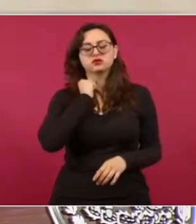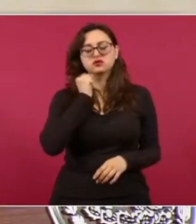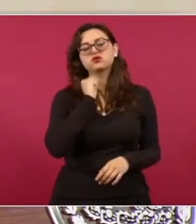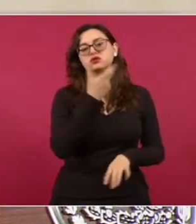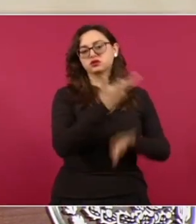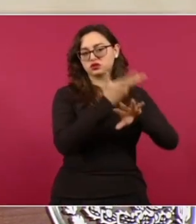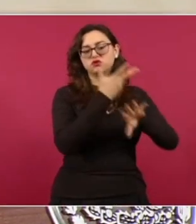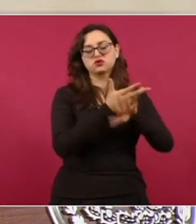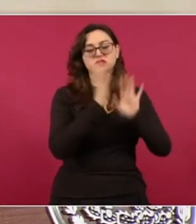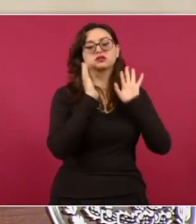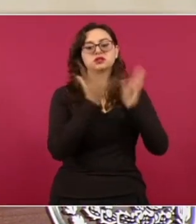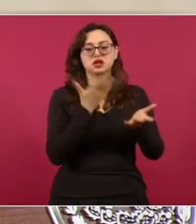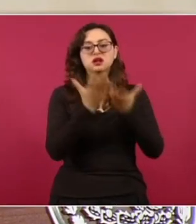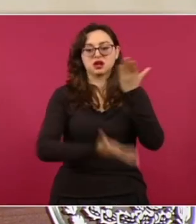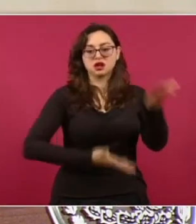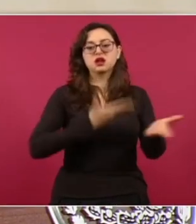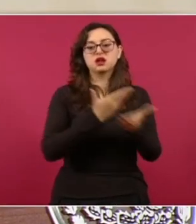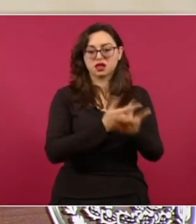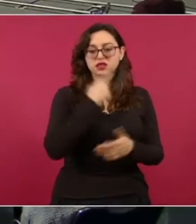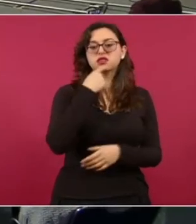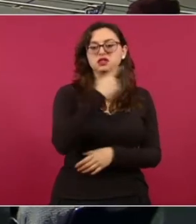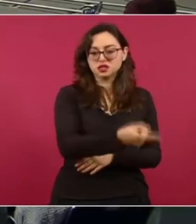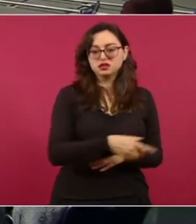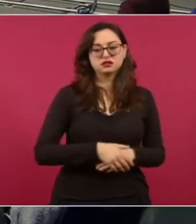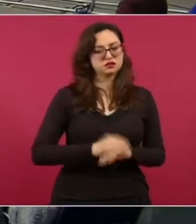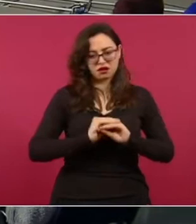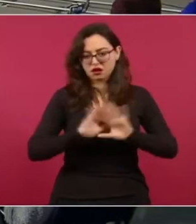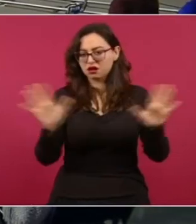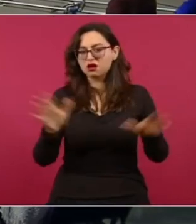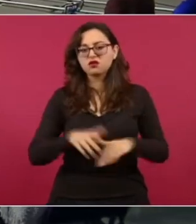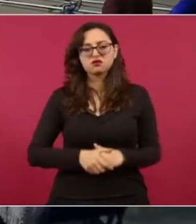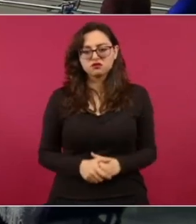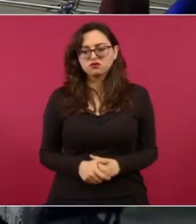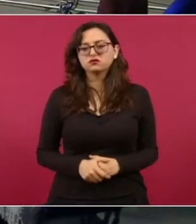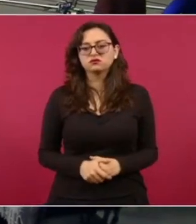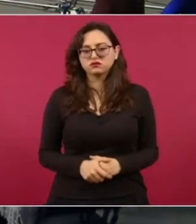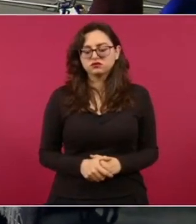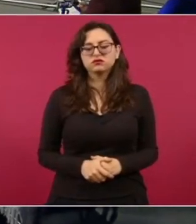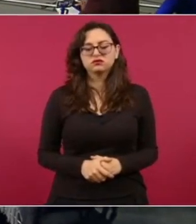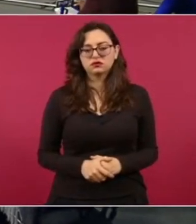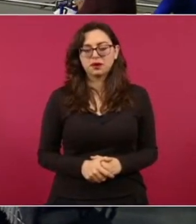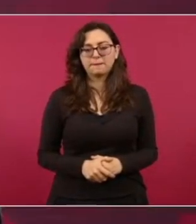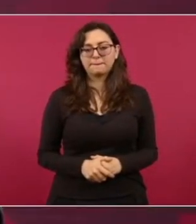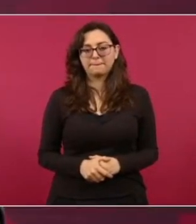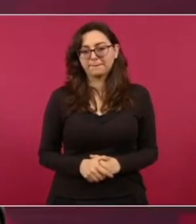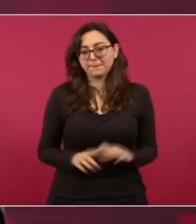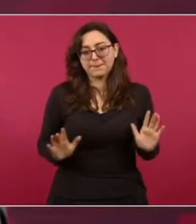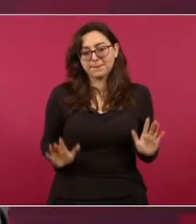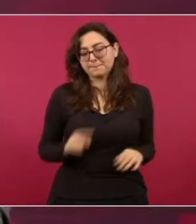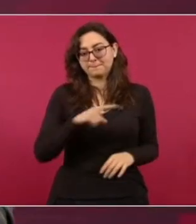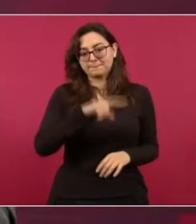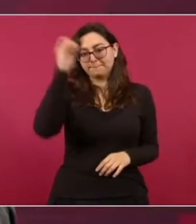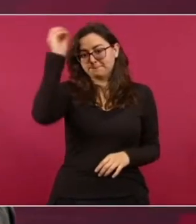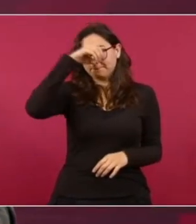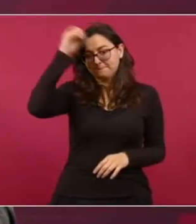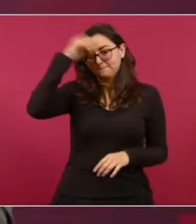Bueno, pues ellos tienen sus puntos de vista,